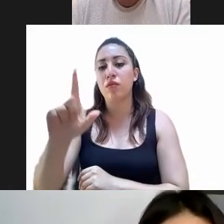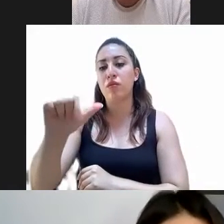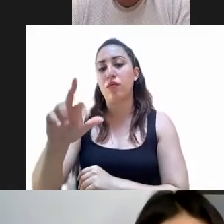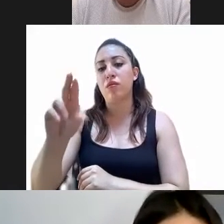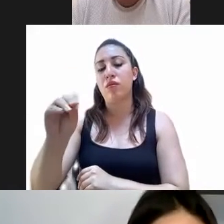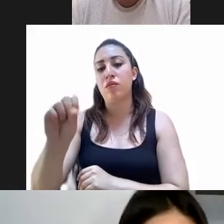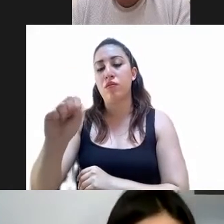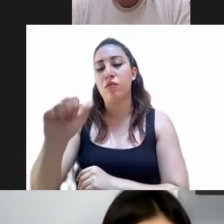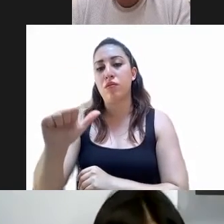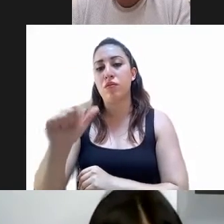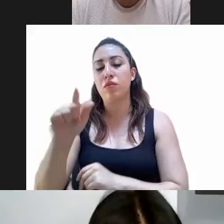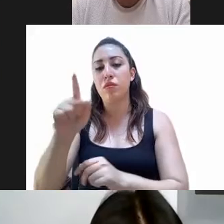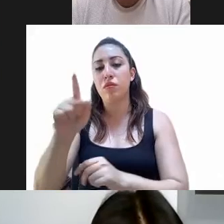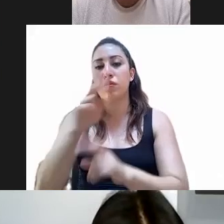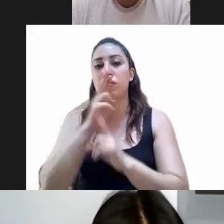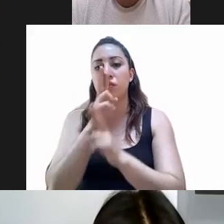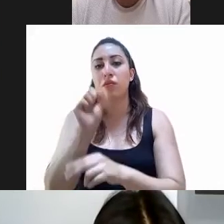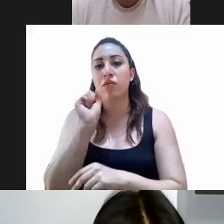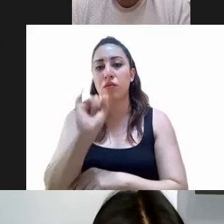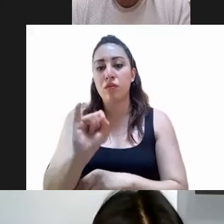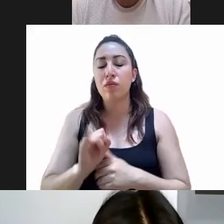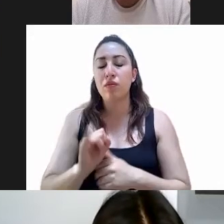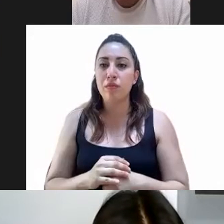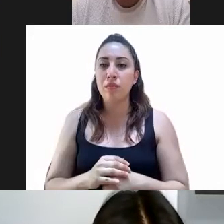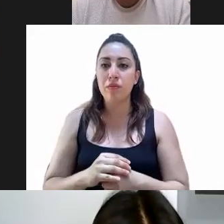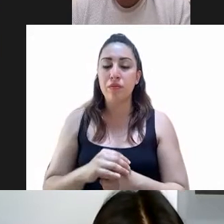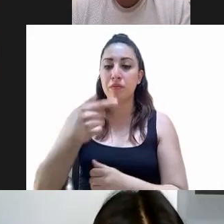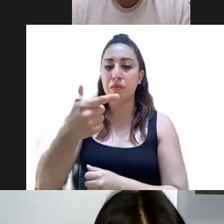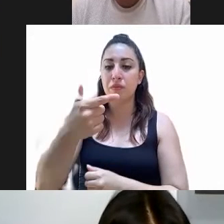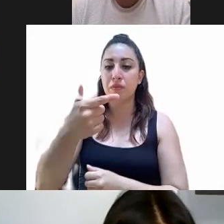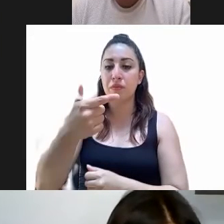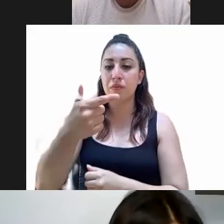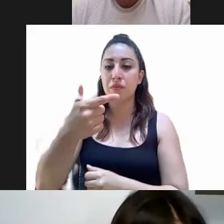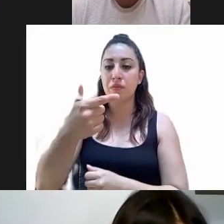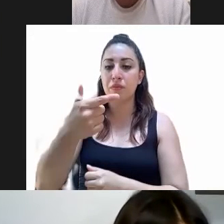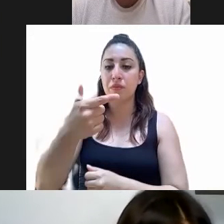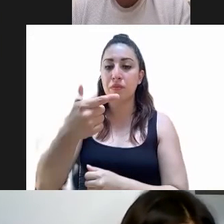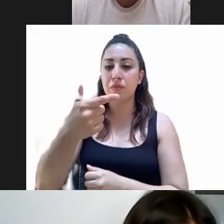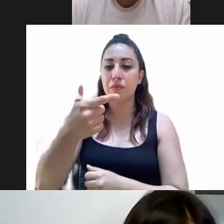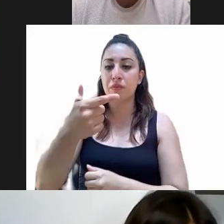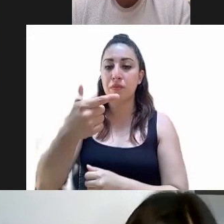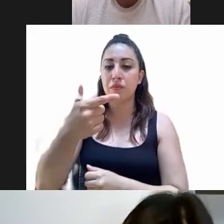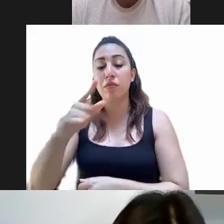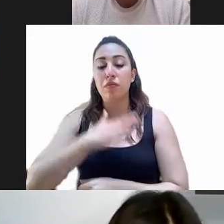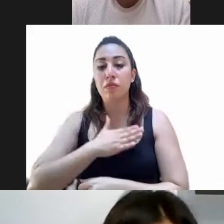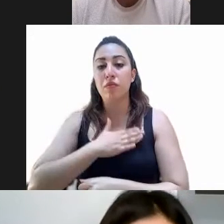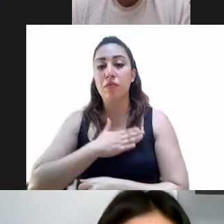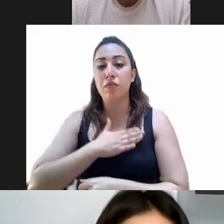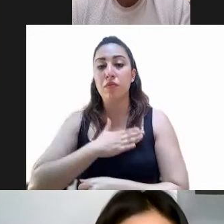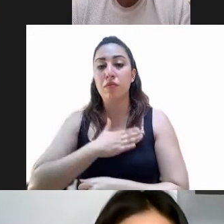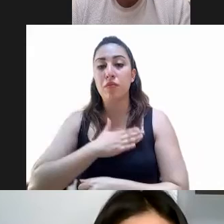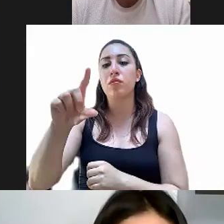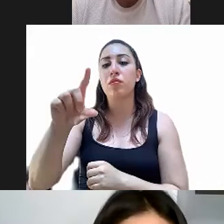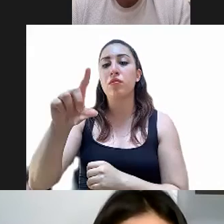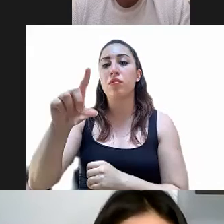Chavira, favor. Jorge Garbiño Ambriz. La de la Voz, Yaneta Elizabeth Guerrero Maya, favor. María Lourdes Paz Reyes.